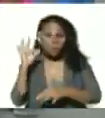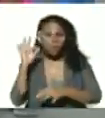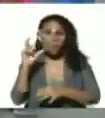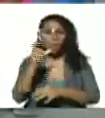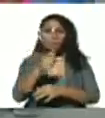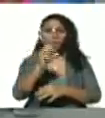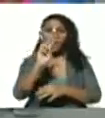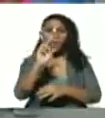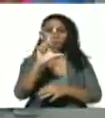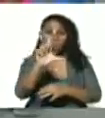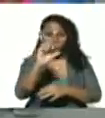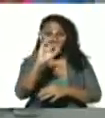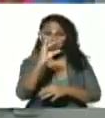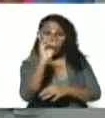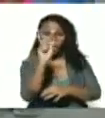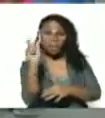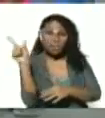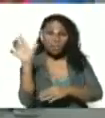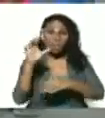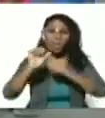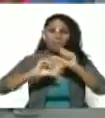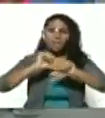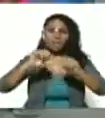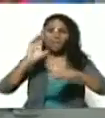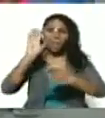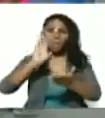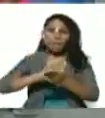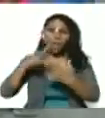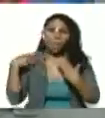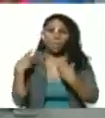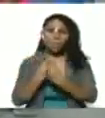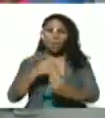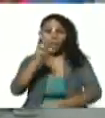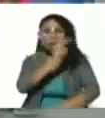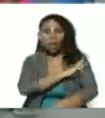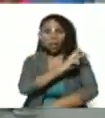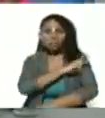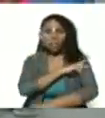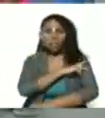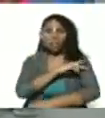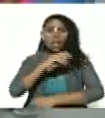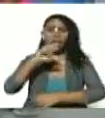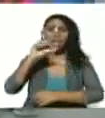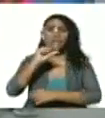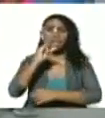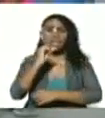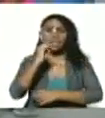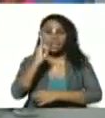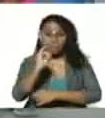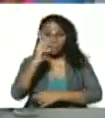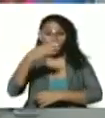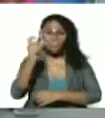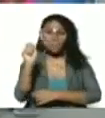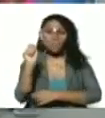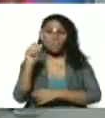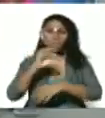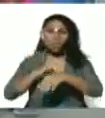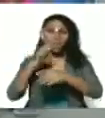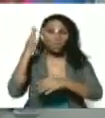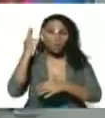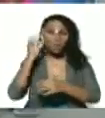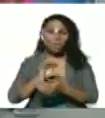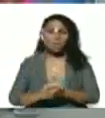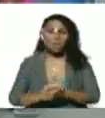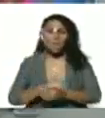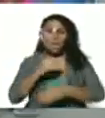la directora de Barrio Adentro Distrito Capital nos acompaña la jefa de la CIP la doctora Gardelis Bracamonte